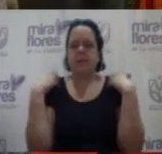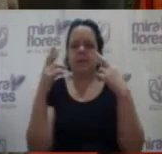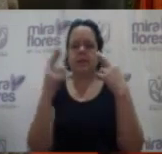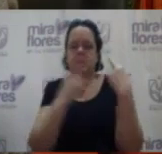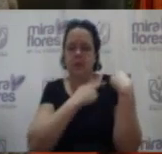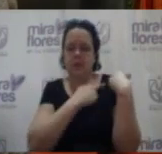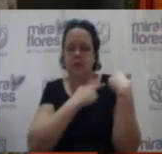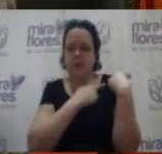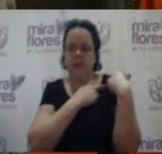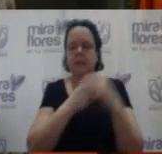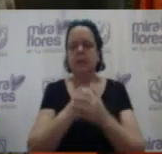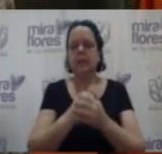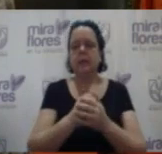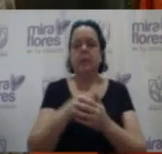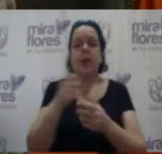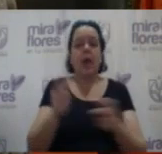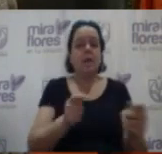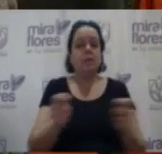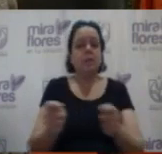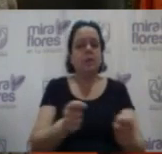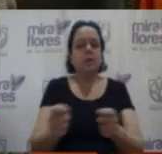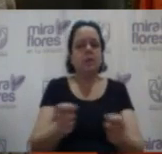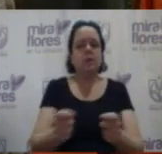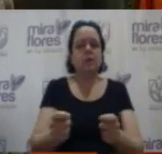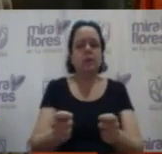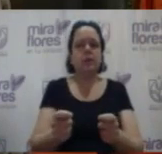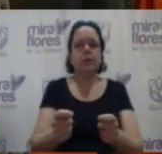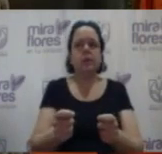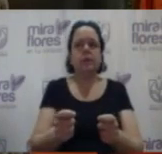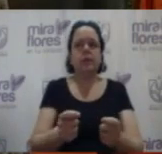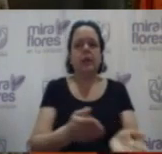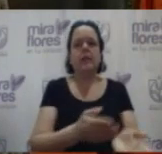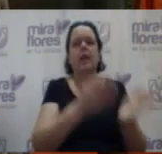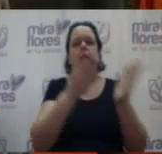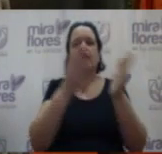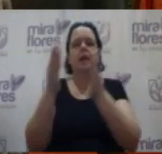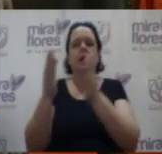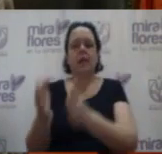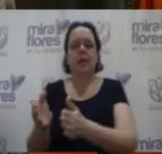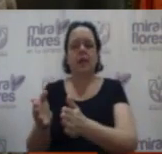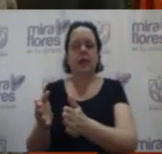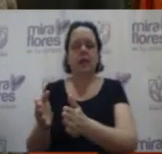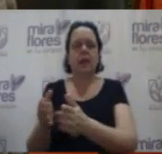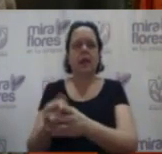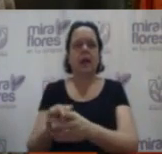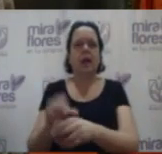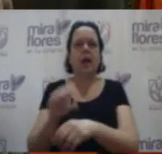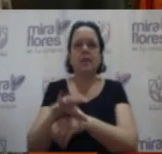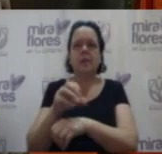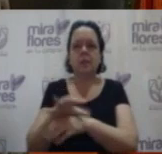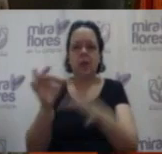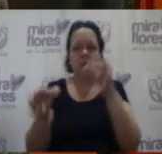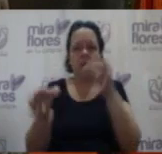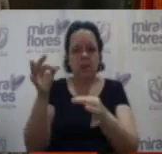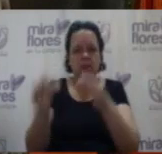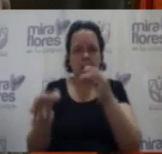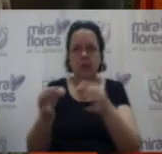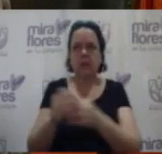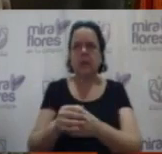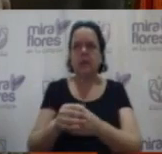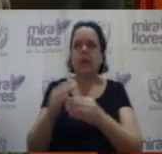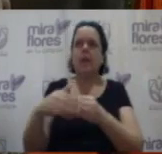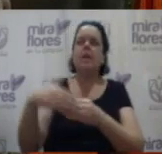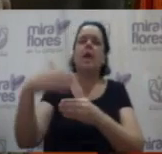administración, de ahí a asesoría jurídica, de ahí viene